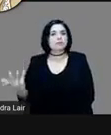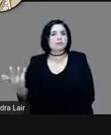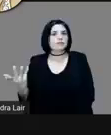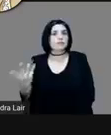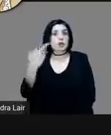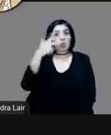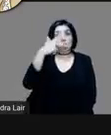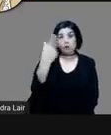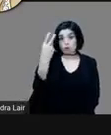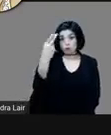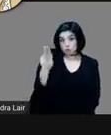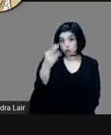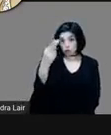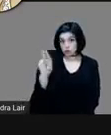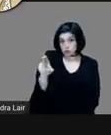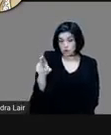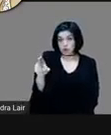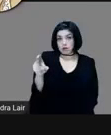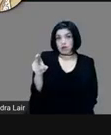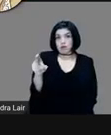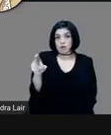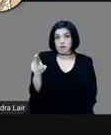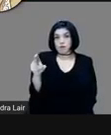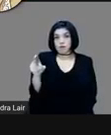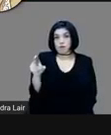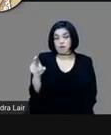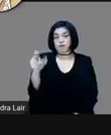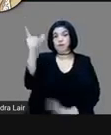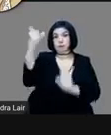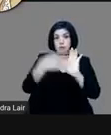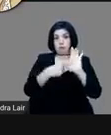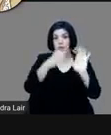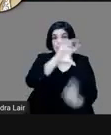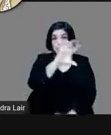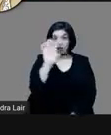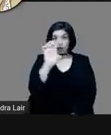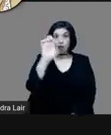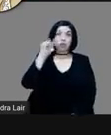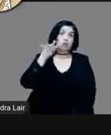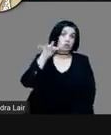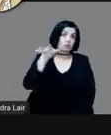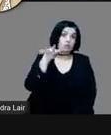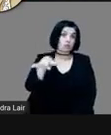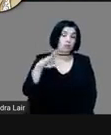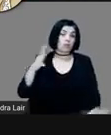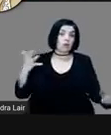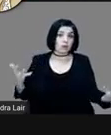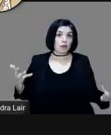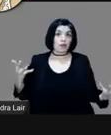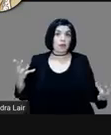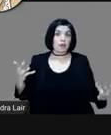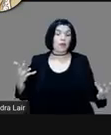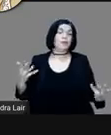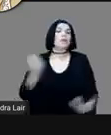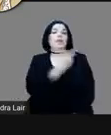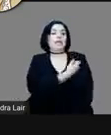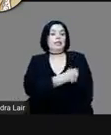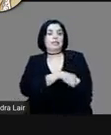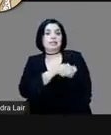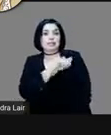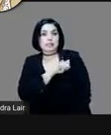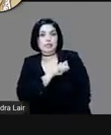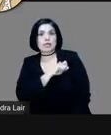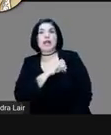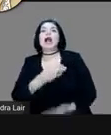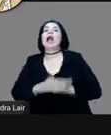de noviembre de 1519, las huestes españolas, ahora